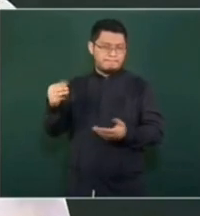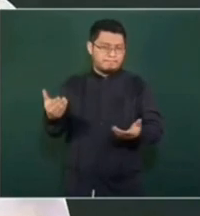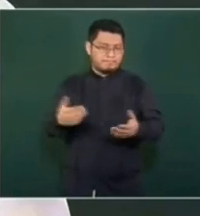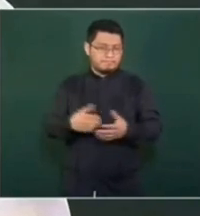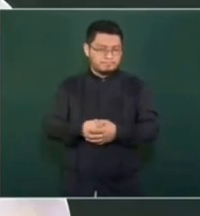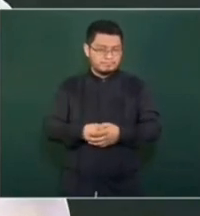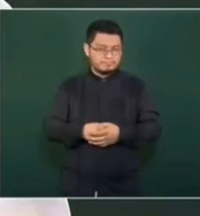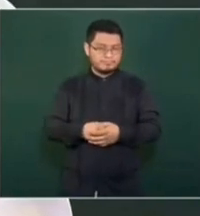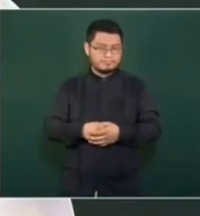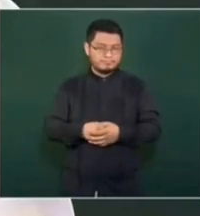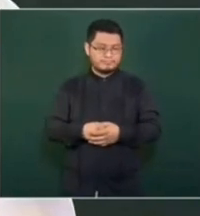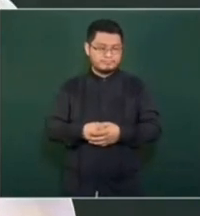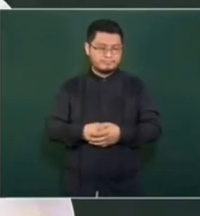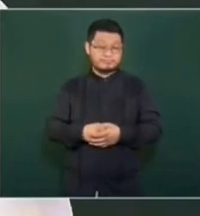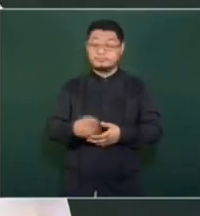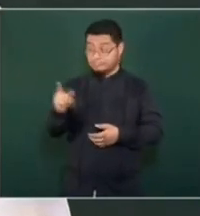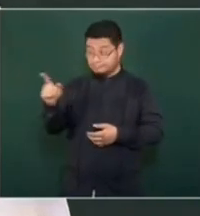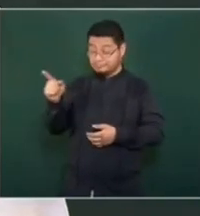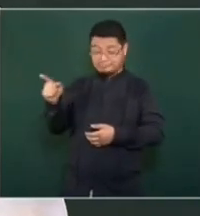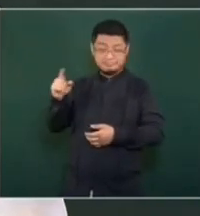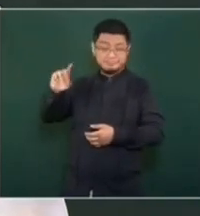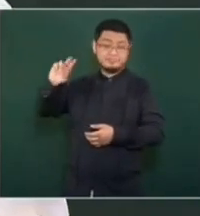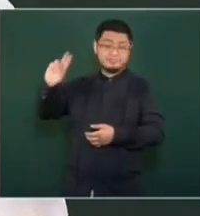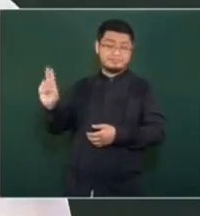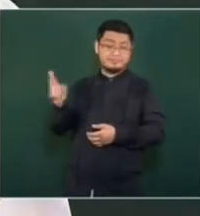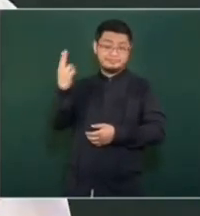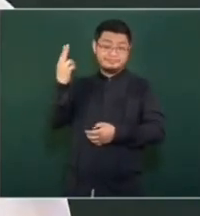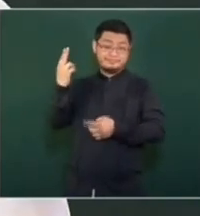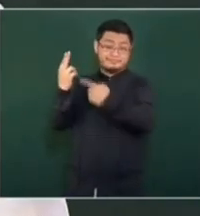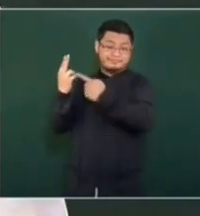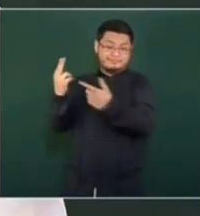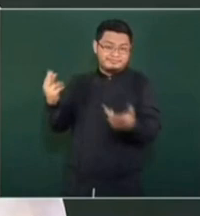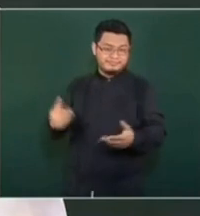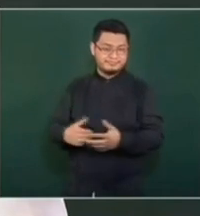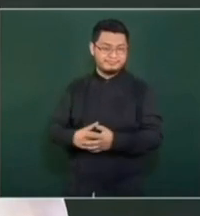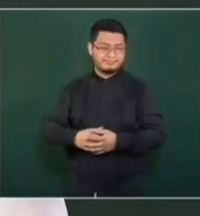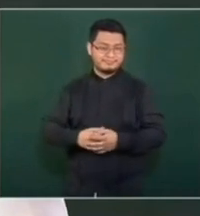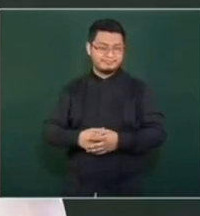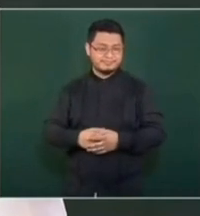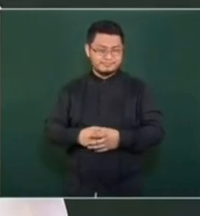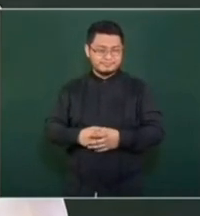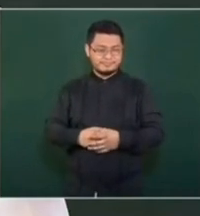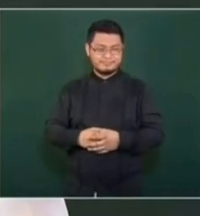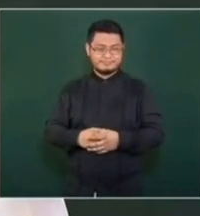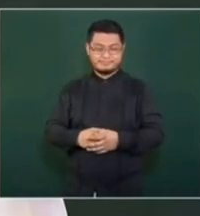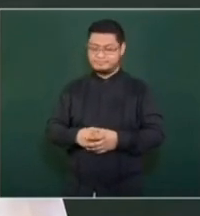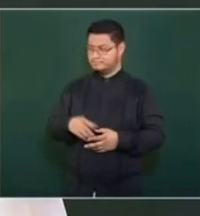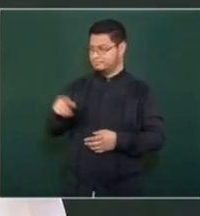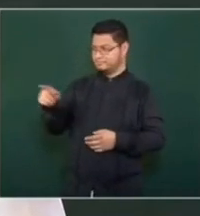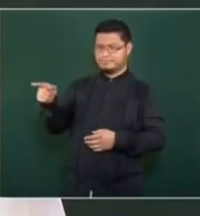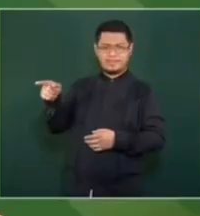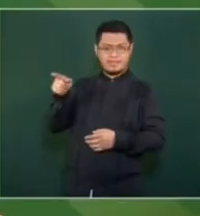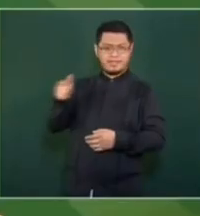allí en esa facultad llegaron dos hijos míos,